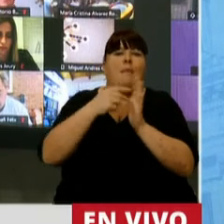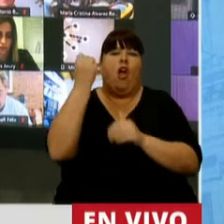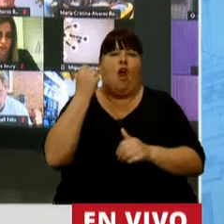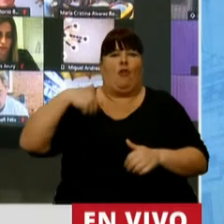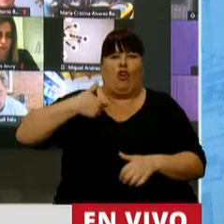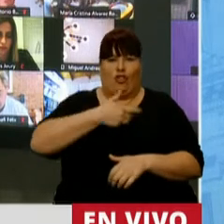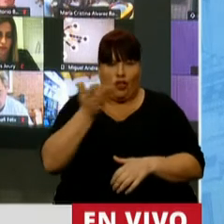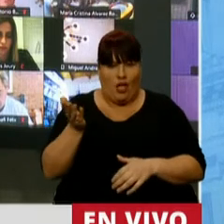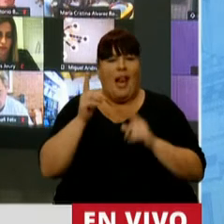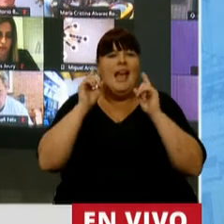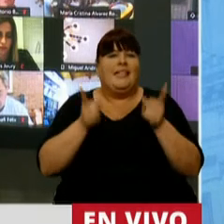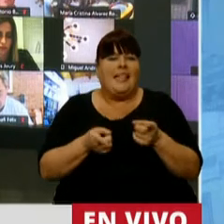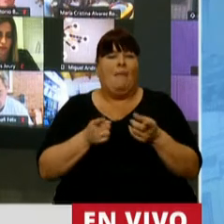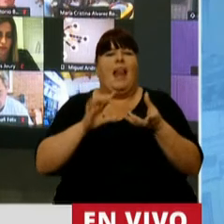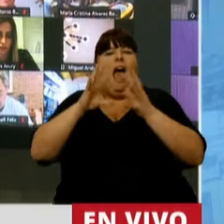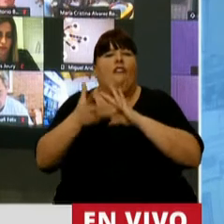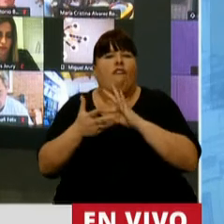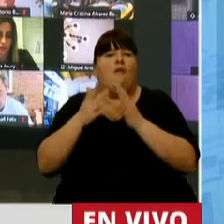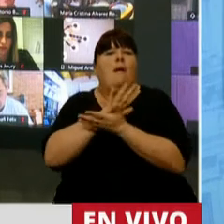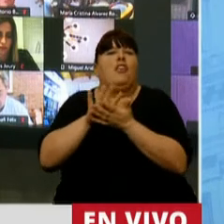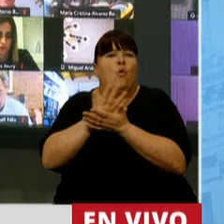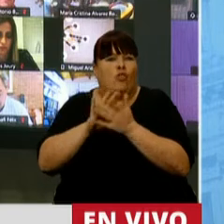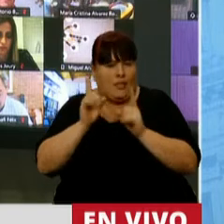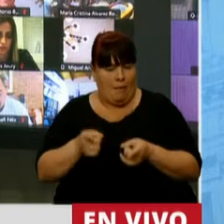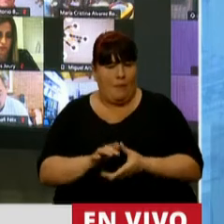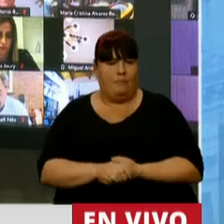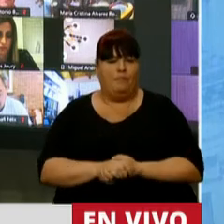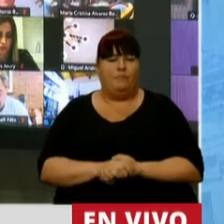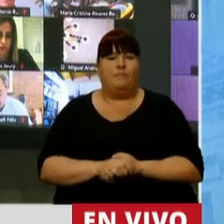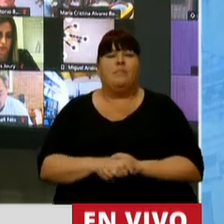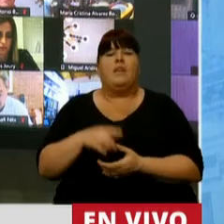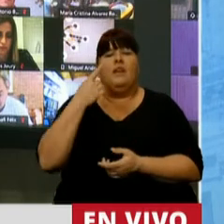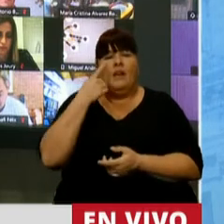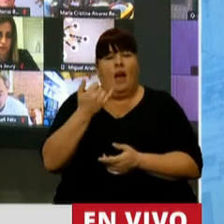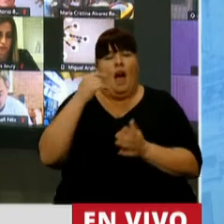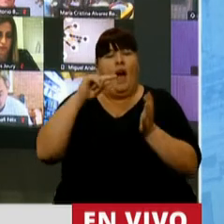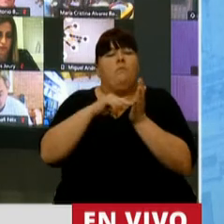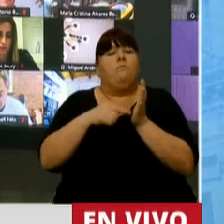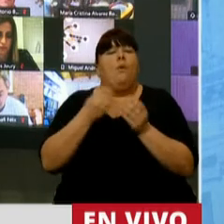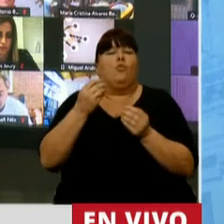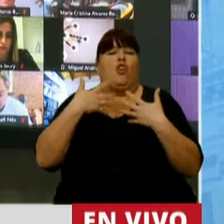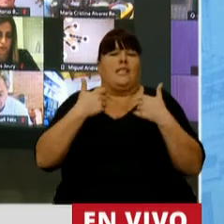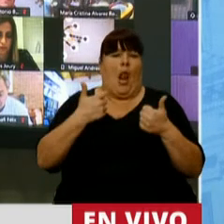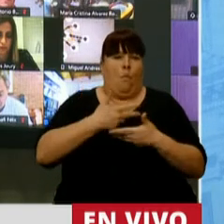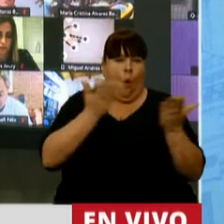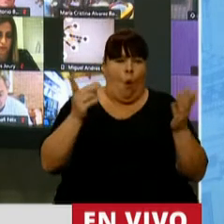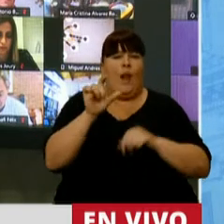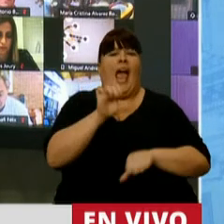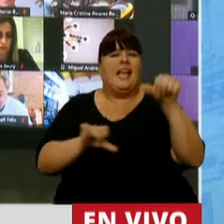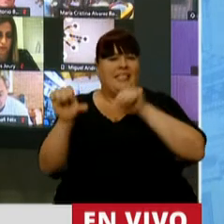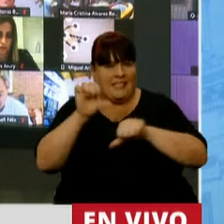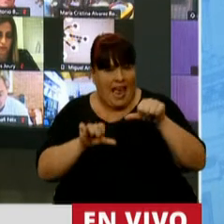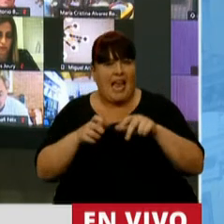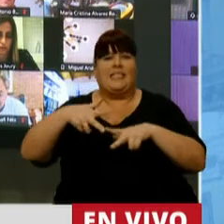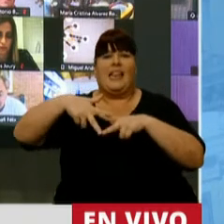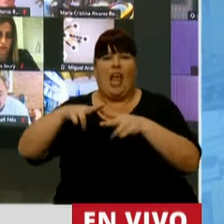y que ha condicionado las herramientas para enfrentar. Los condicionamientos se reflejan tanto en la salud pública, en la ciencia,